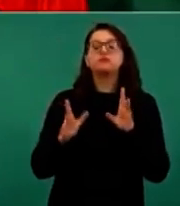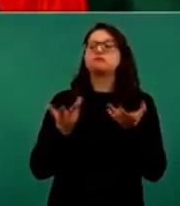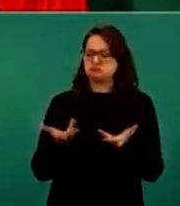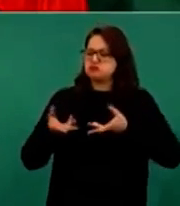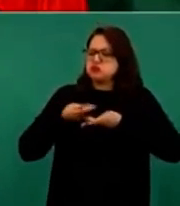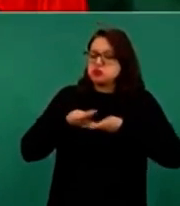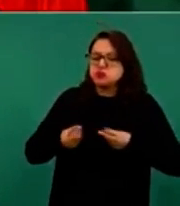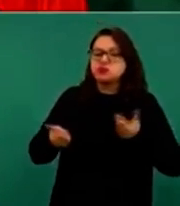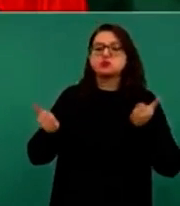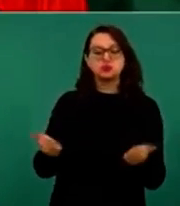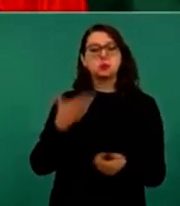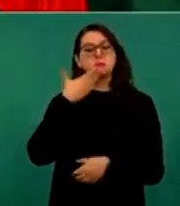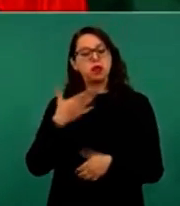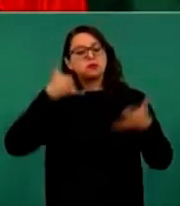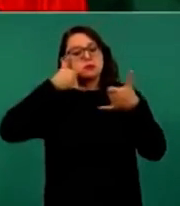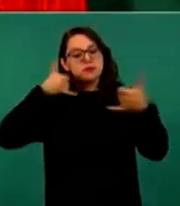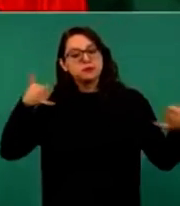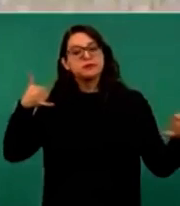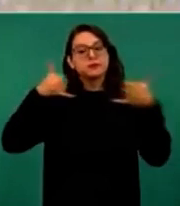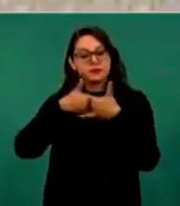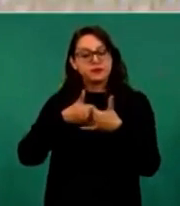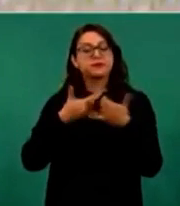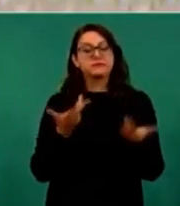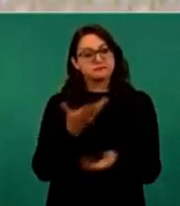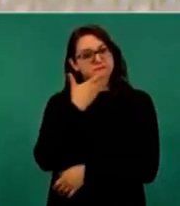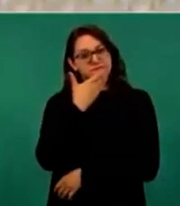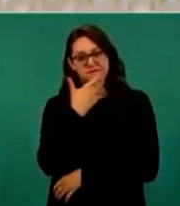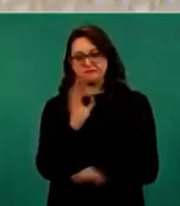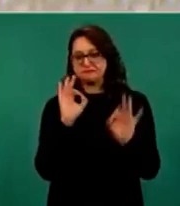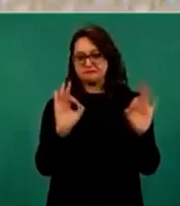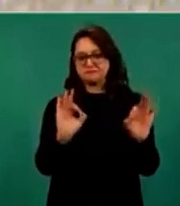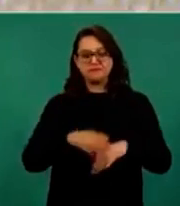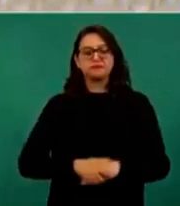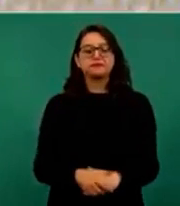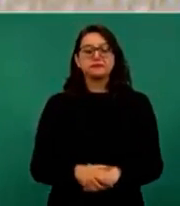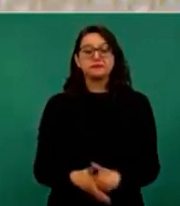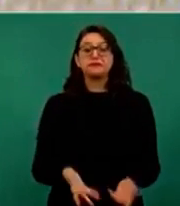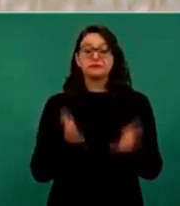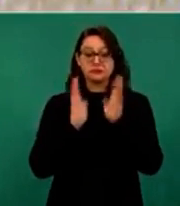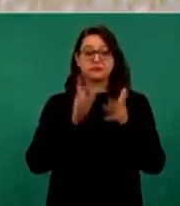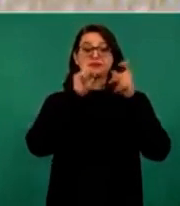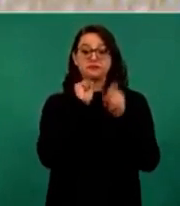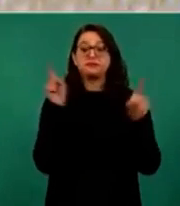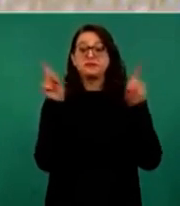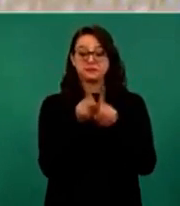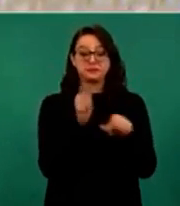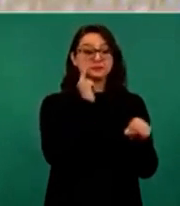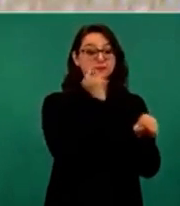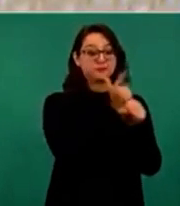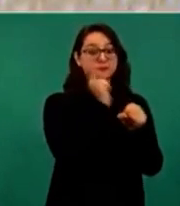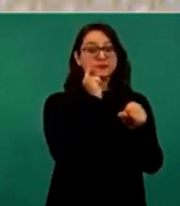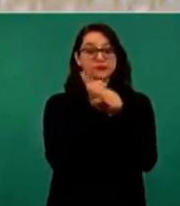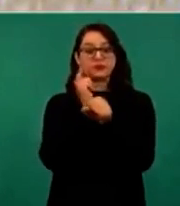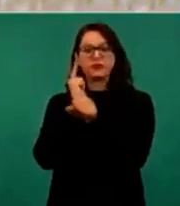telefónica a través de Concilia Express. Y hemos ya detectado algunos casos